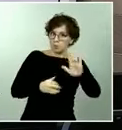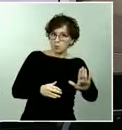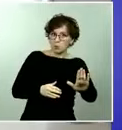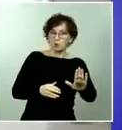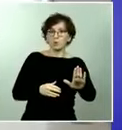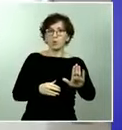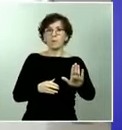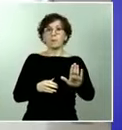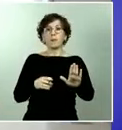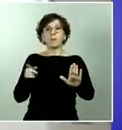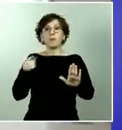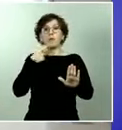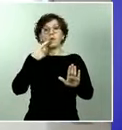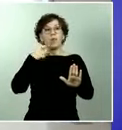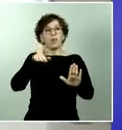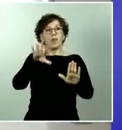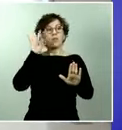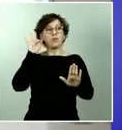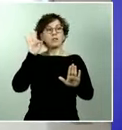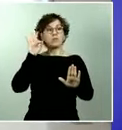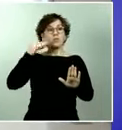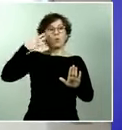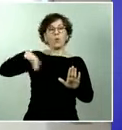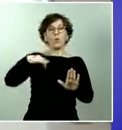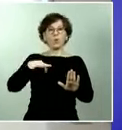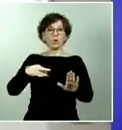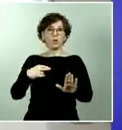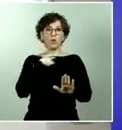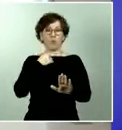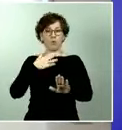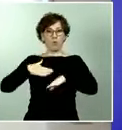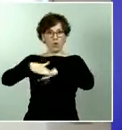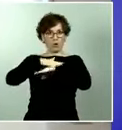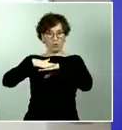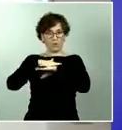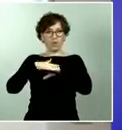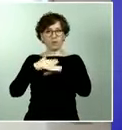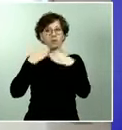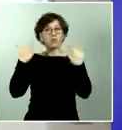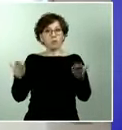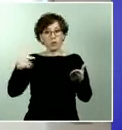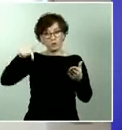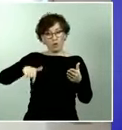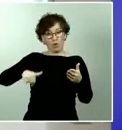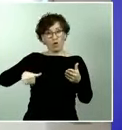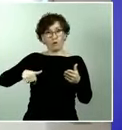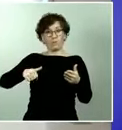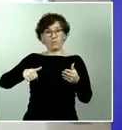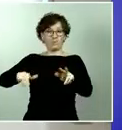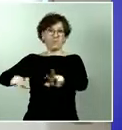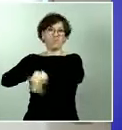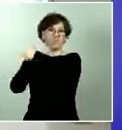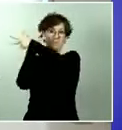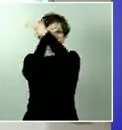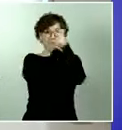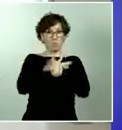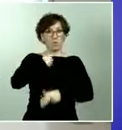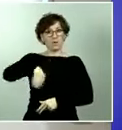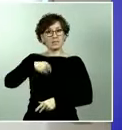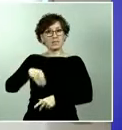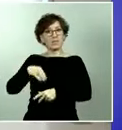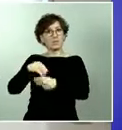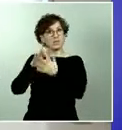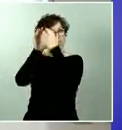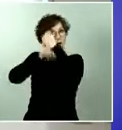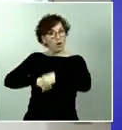Ejecutivo. Nos gustaría saber si han acordado hoy en esta conferencia con los presidentes cómo llegar a un punto en común con